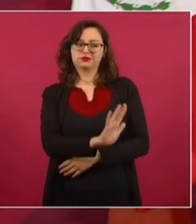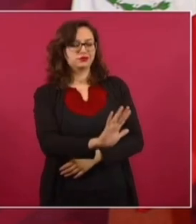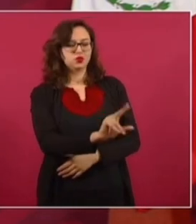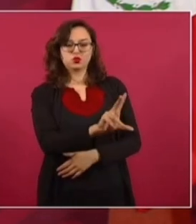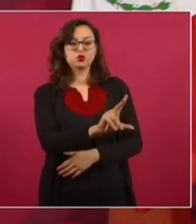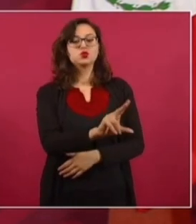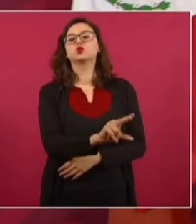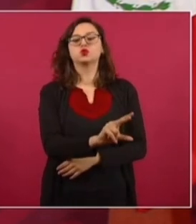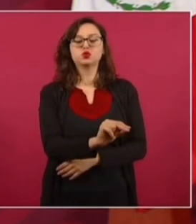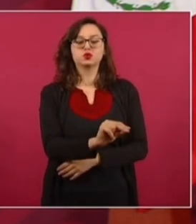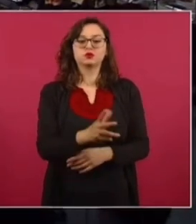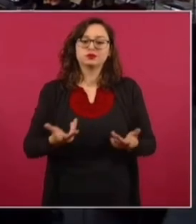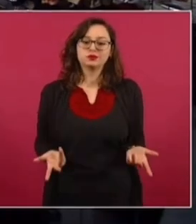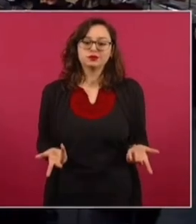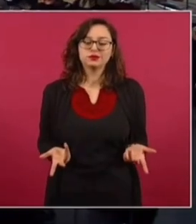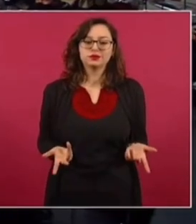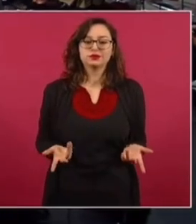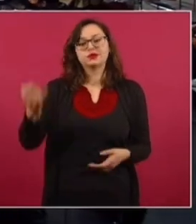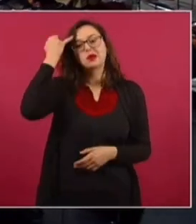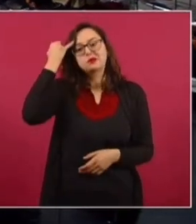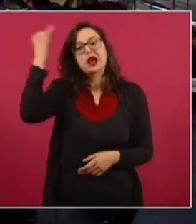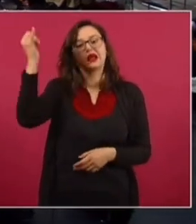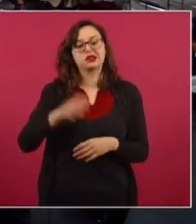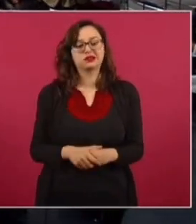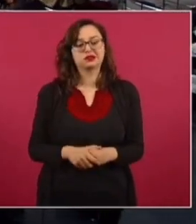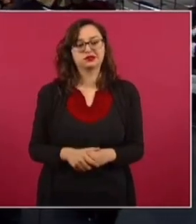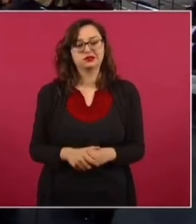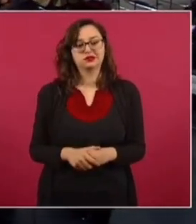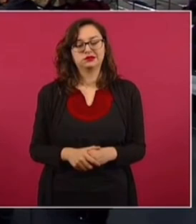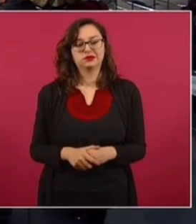todo respeto. Imagínense si el estratega,